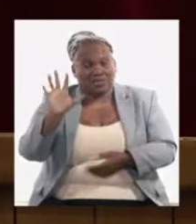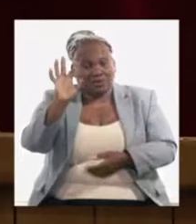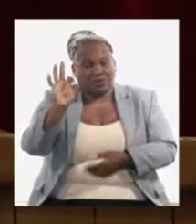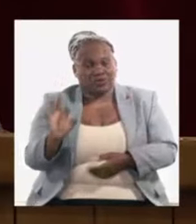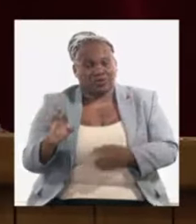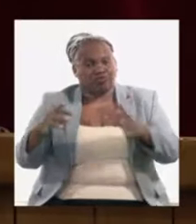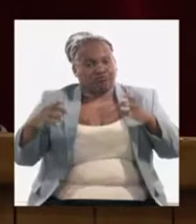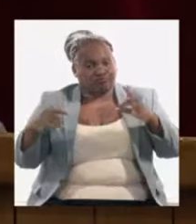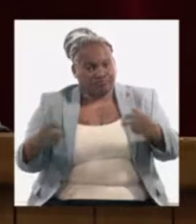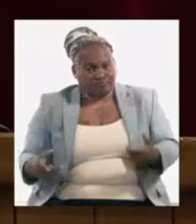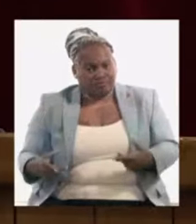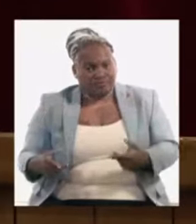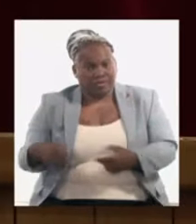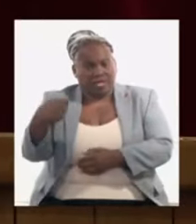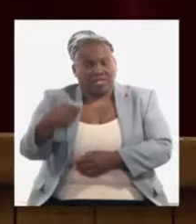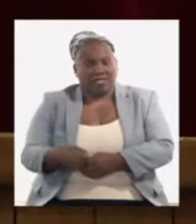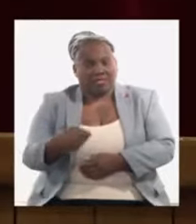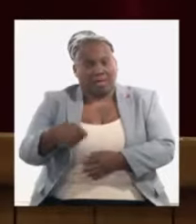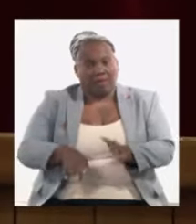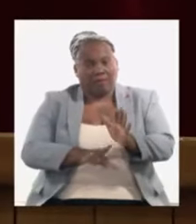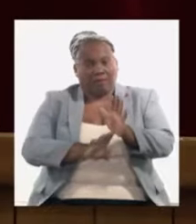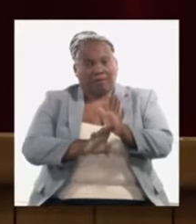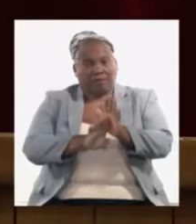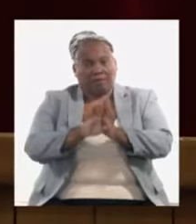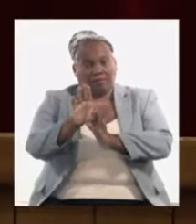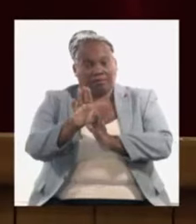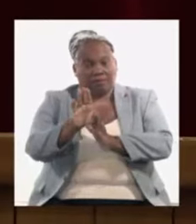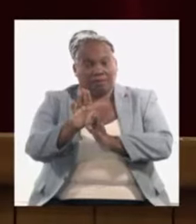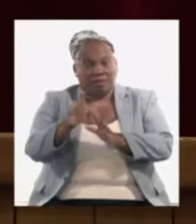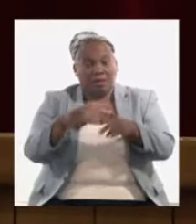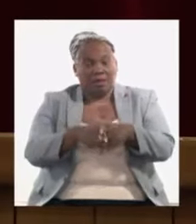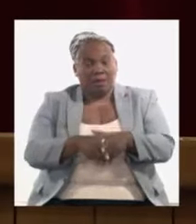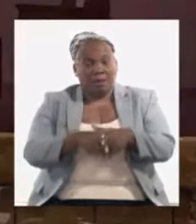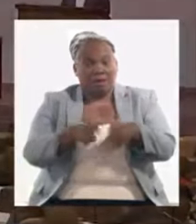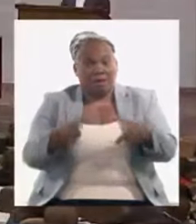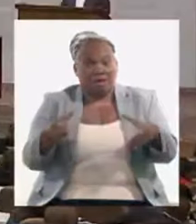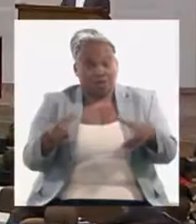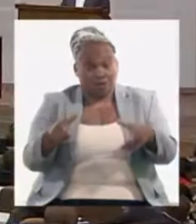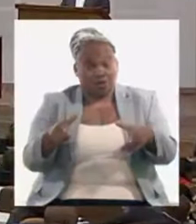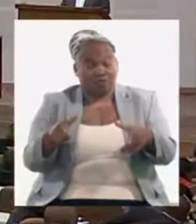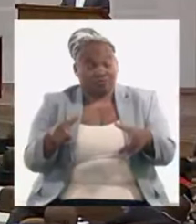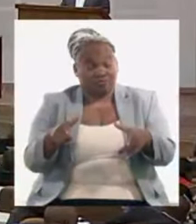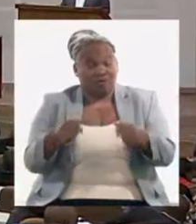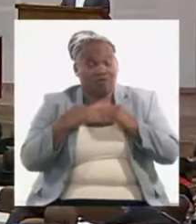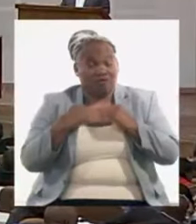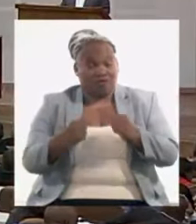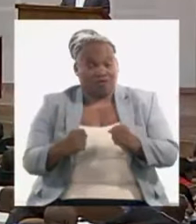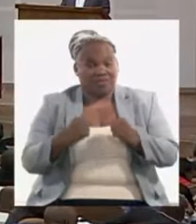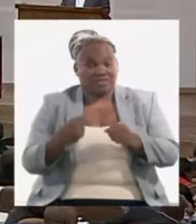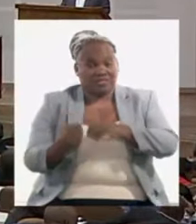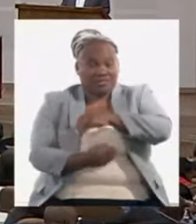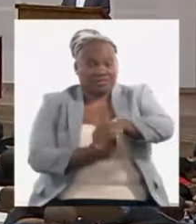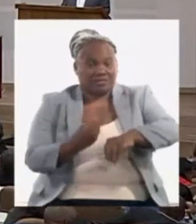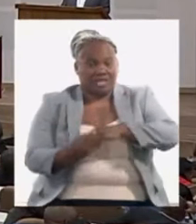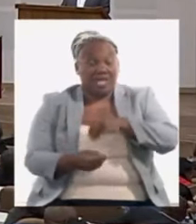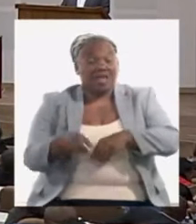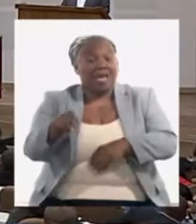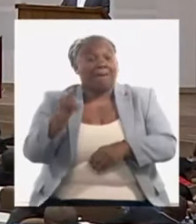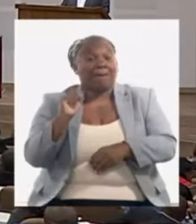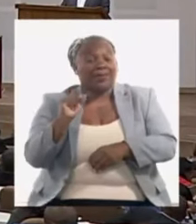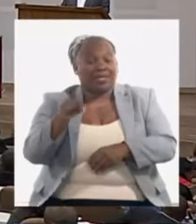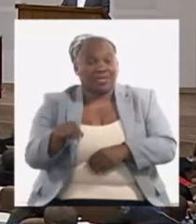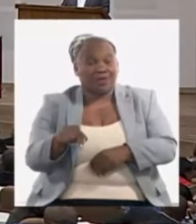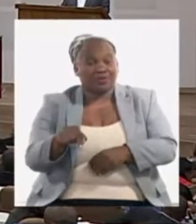ratificamos que deberá avanzarse con mayor celeridad en transformaciones esenciales